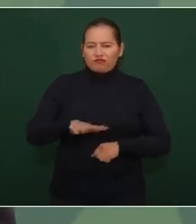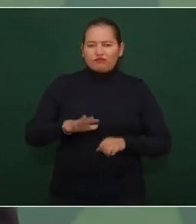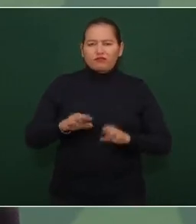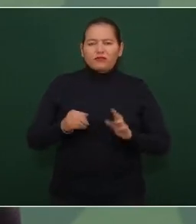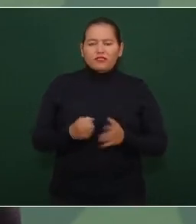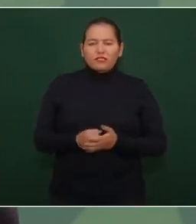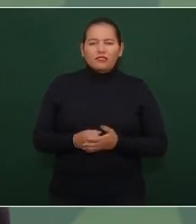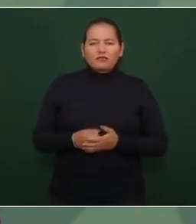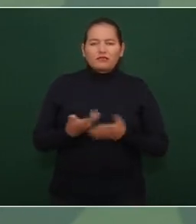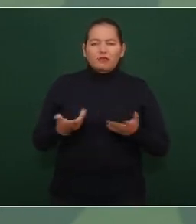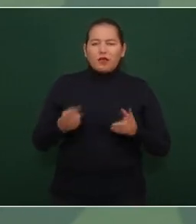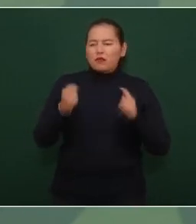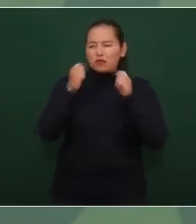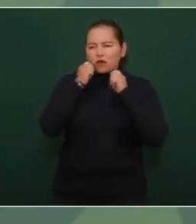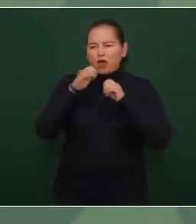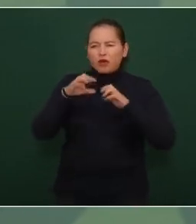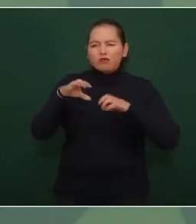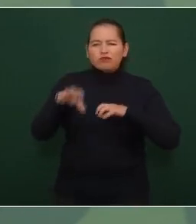la facción que sea